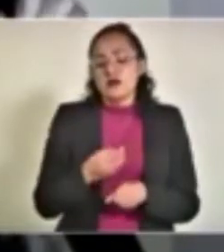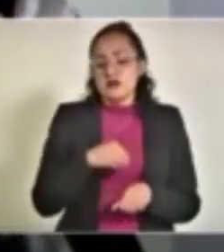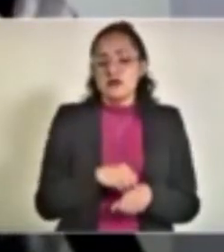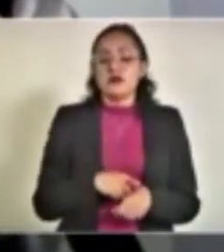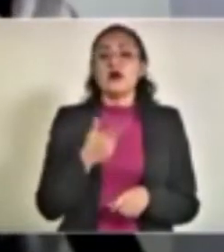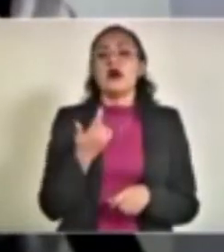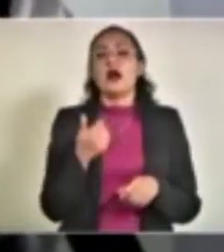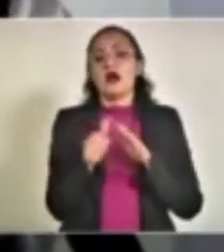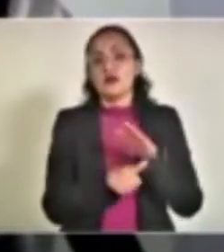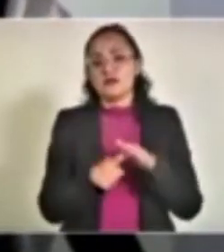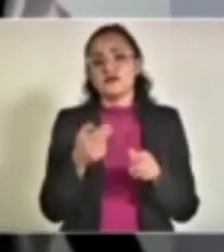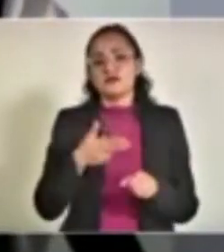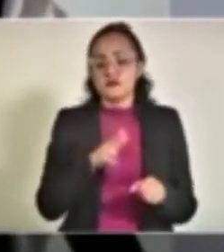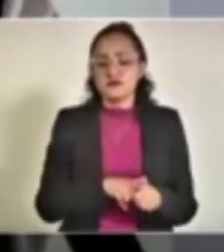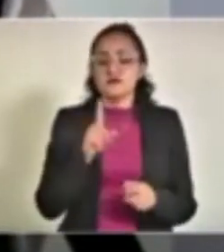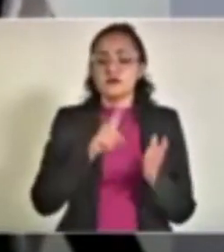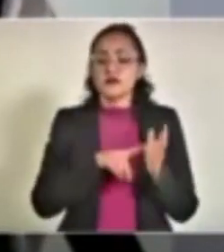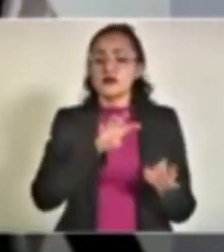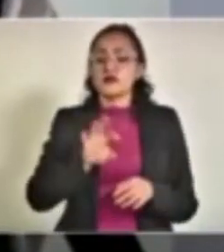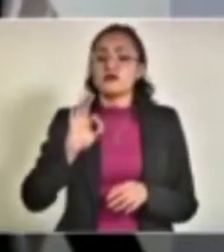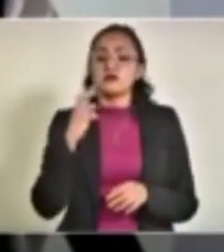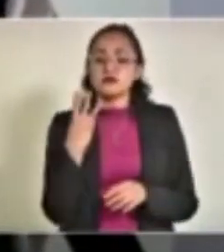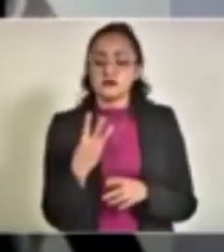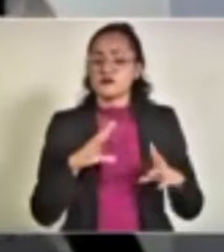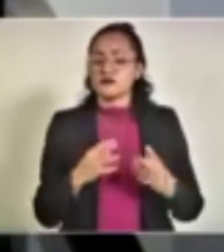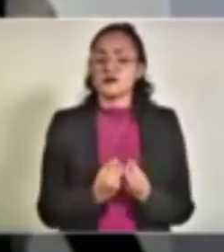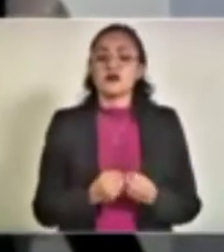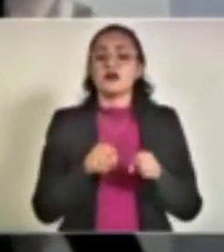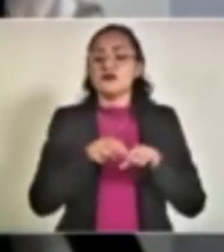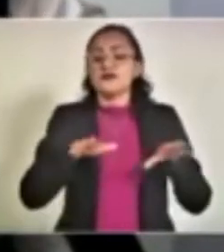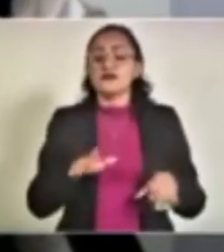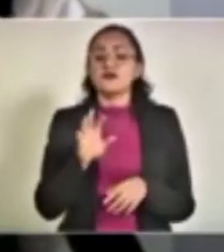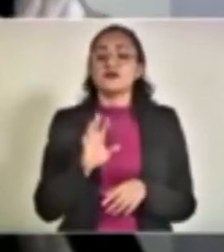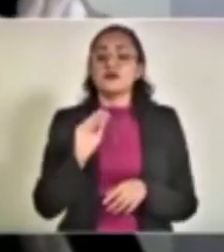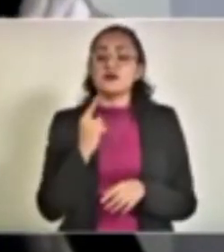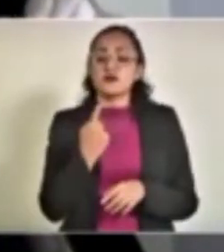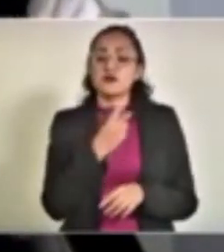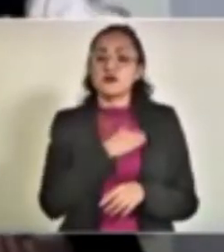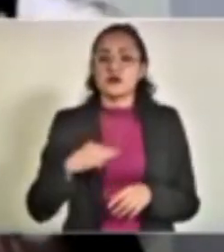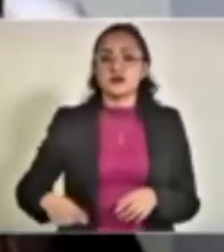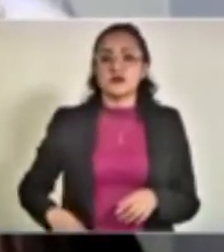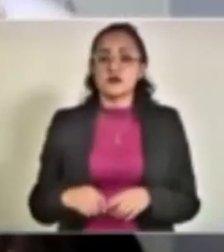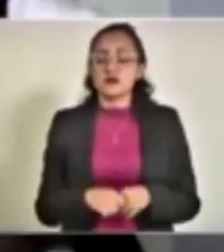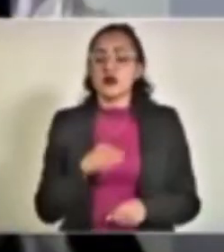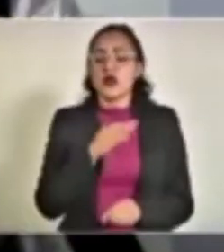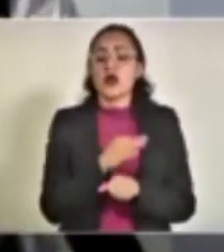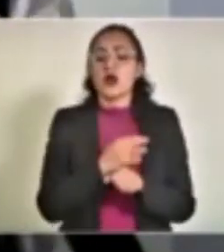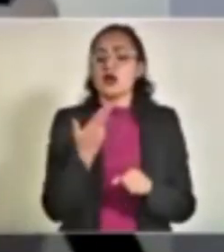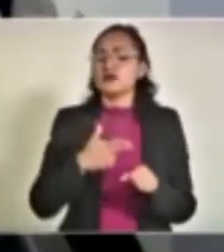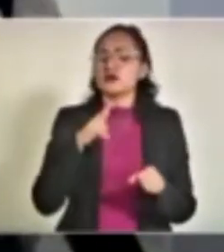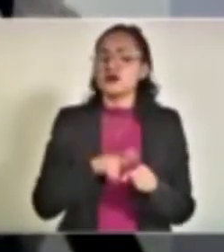ambulatorios 1,443 repartidos en 91 municipios. En lo que respecta a